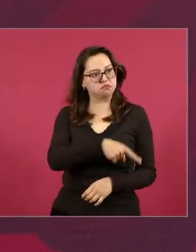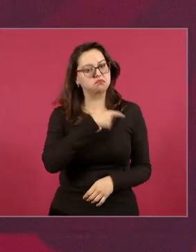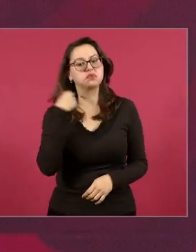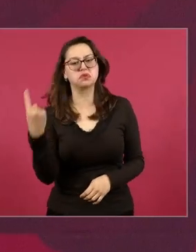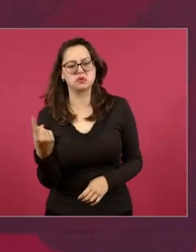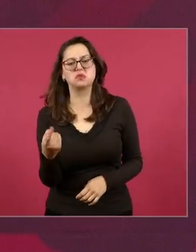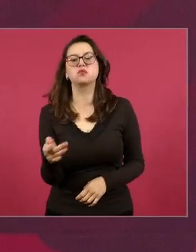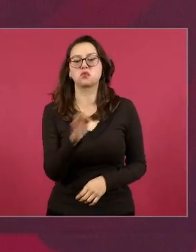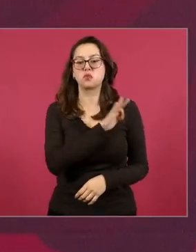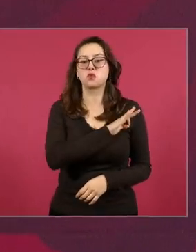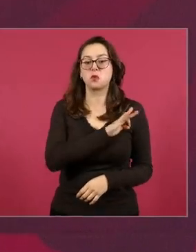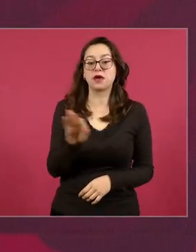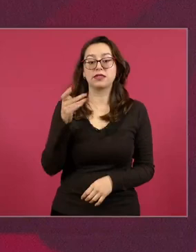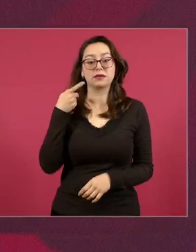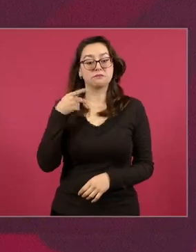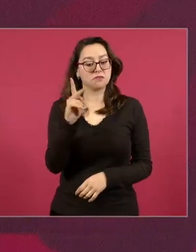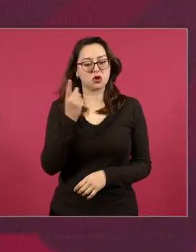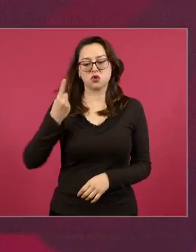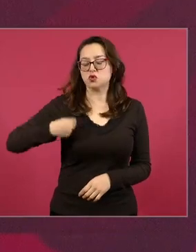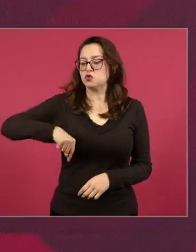nunca y no dejemos